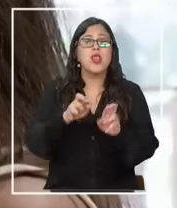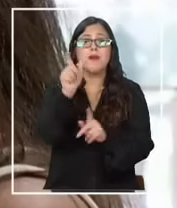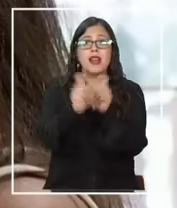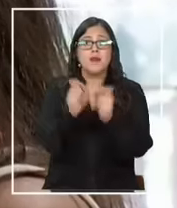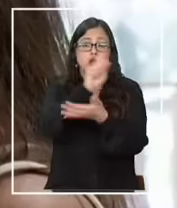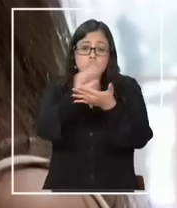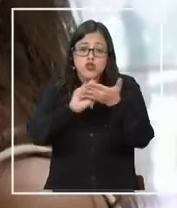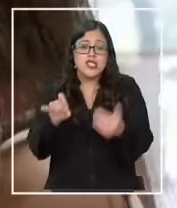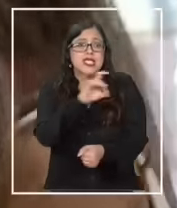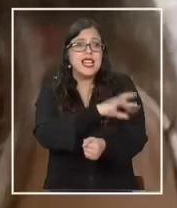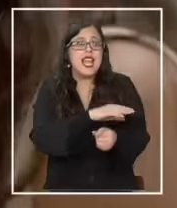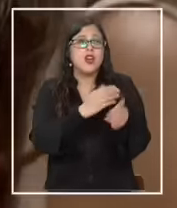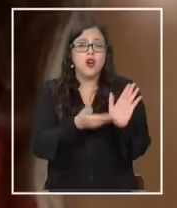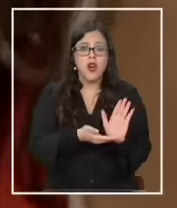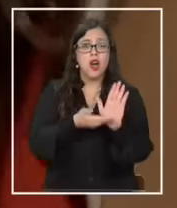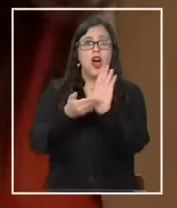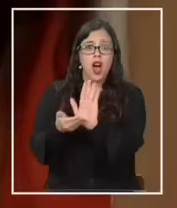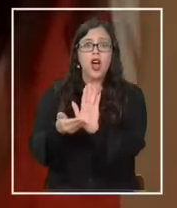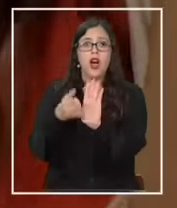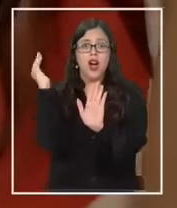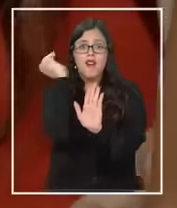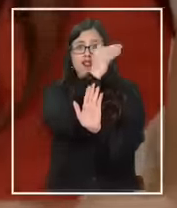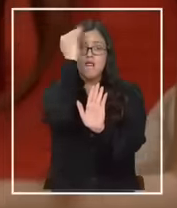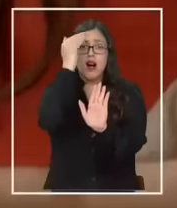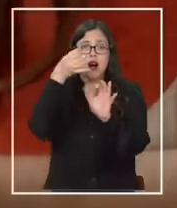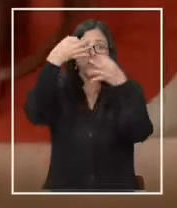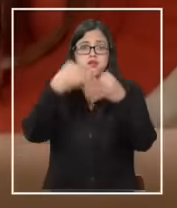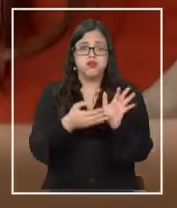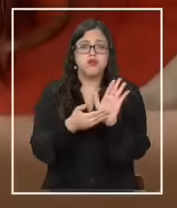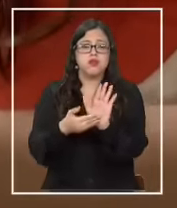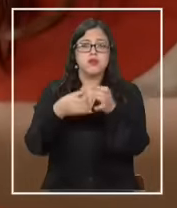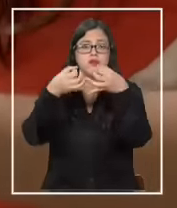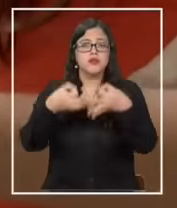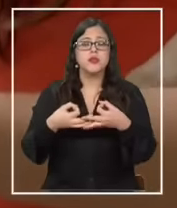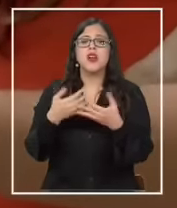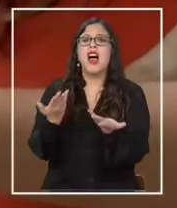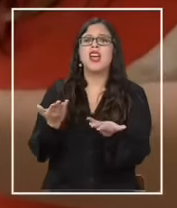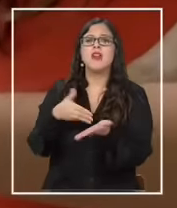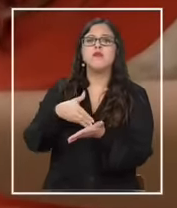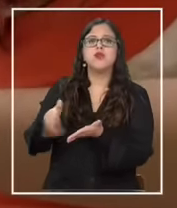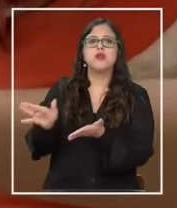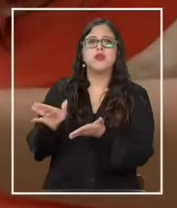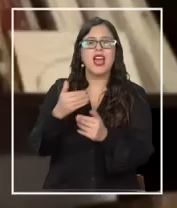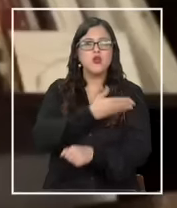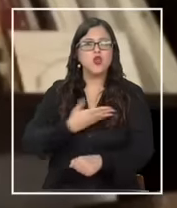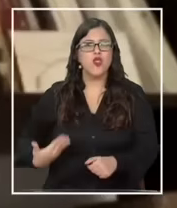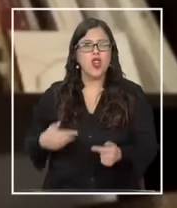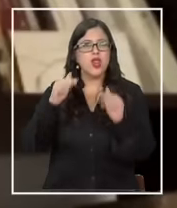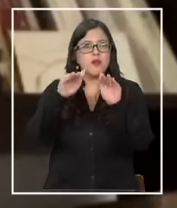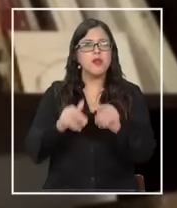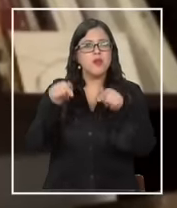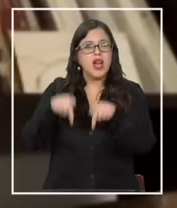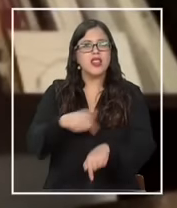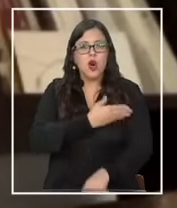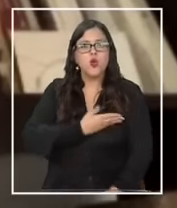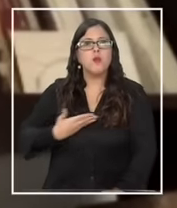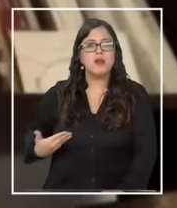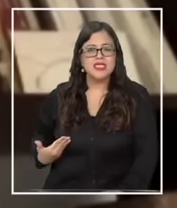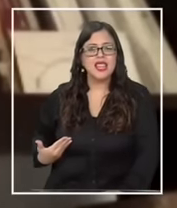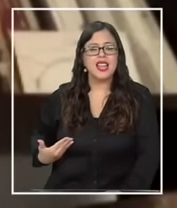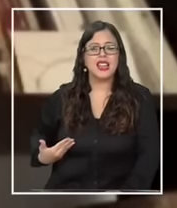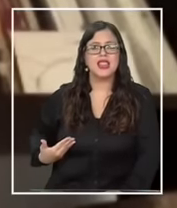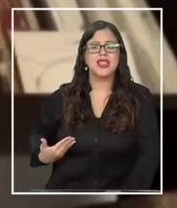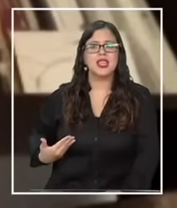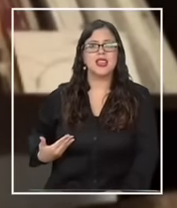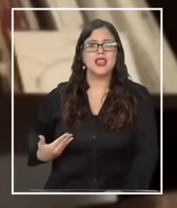paso accedieran a nuevos mercados desechar una oportunidad si en un gobierno como este con un presidente que ha